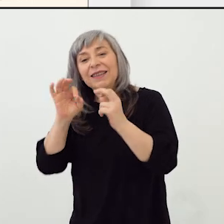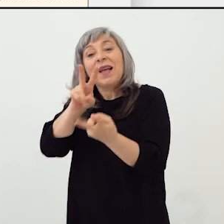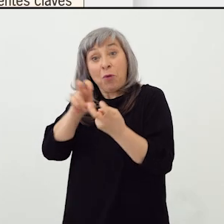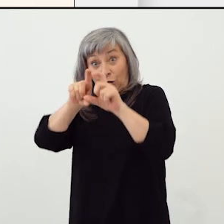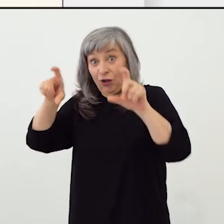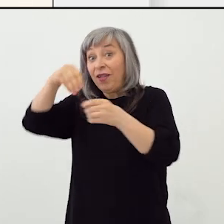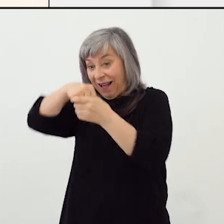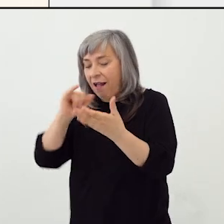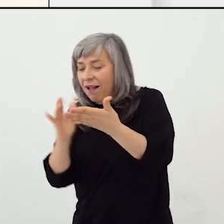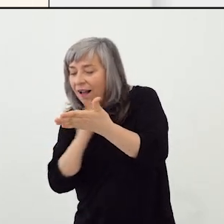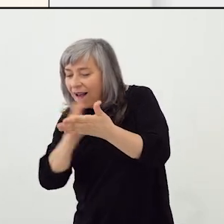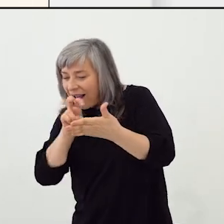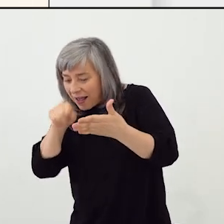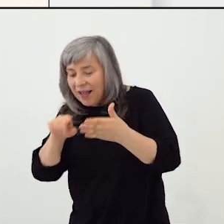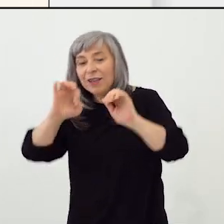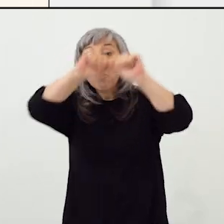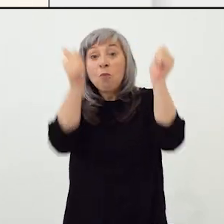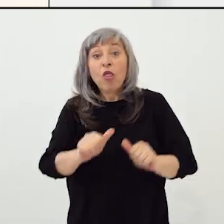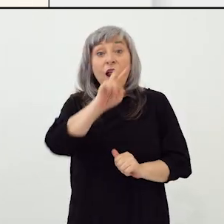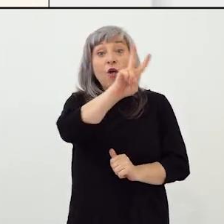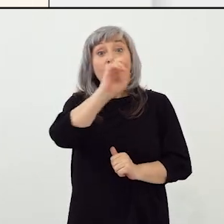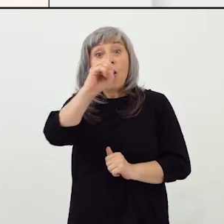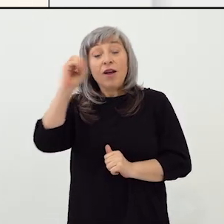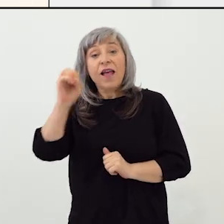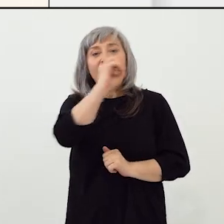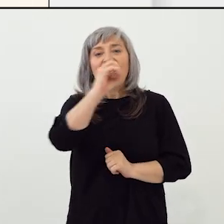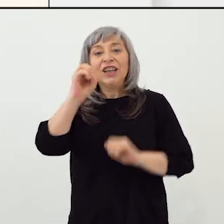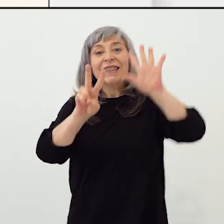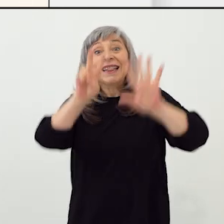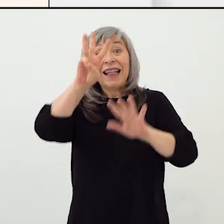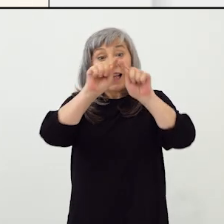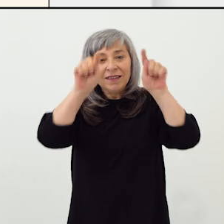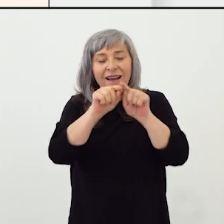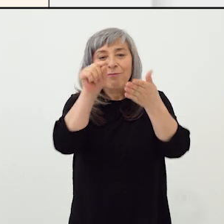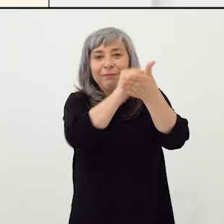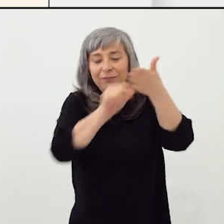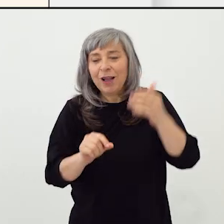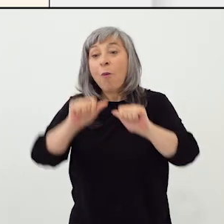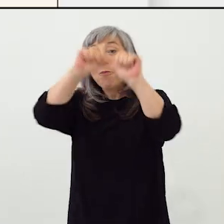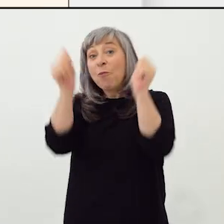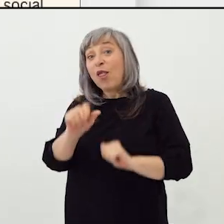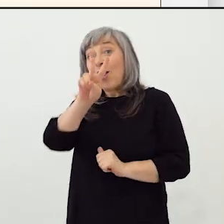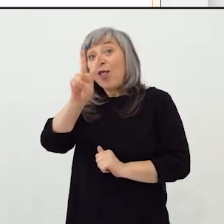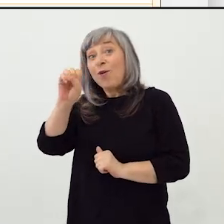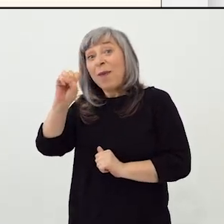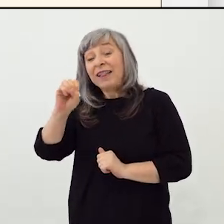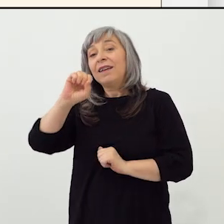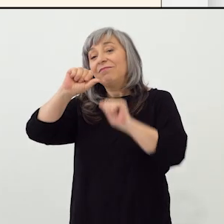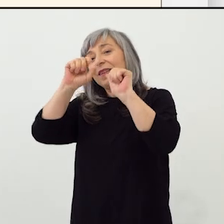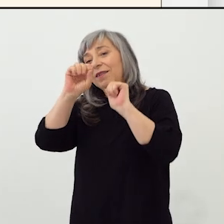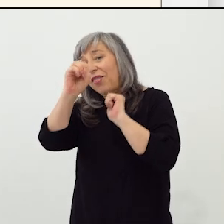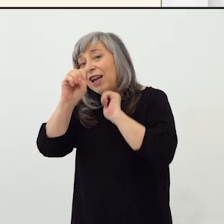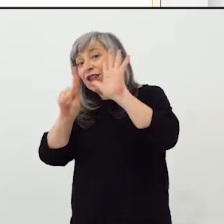sociales del Impuesto de Sociedades. Y segundo, marcar la casilla 00073 en el modelo 200 o la 069